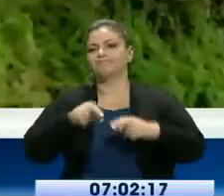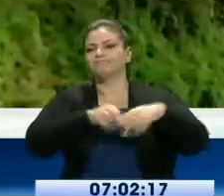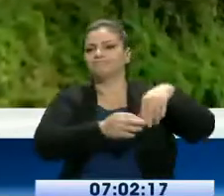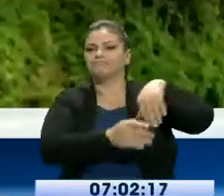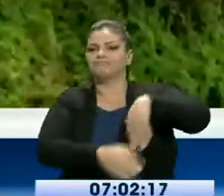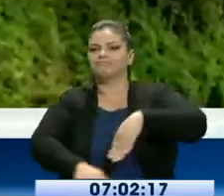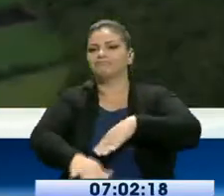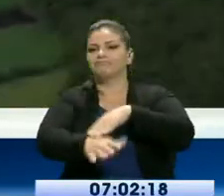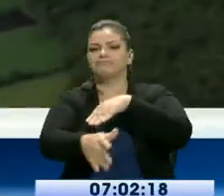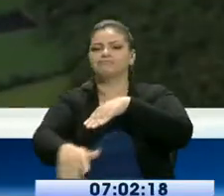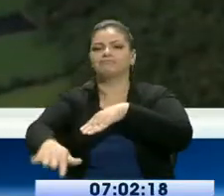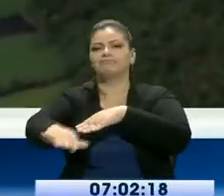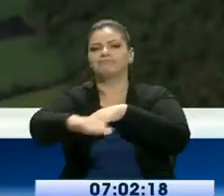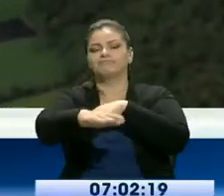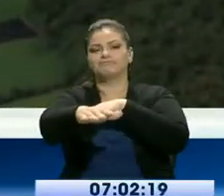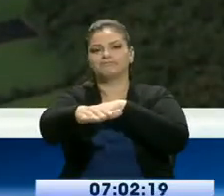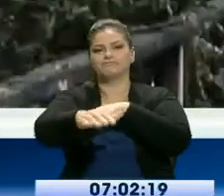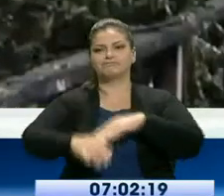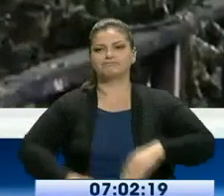papas en la zona.